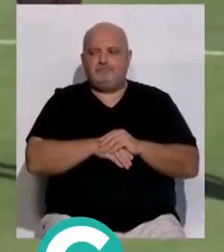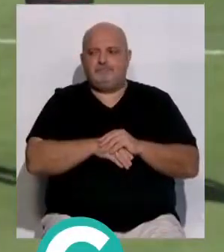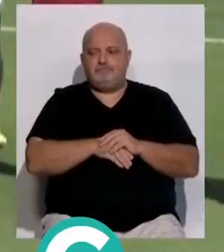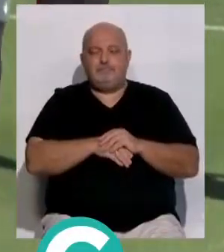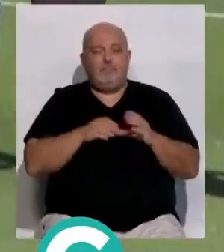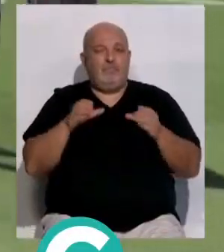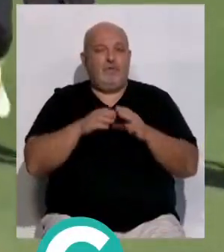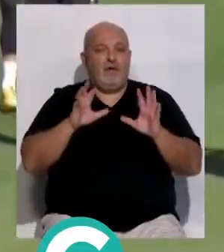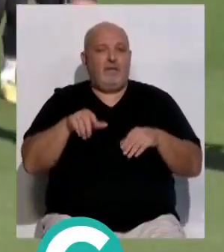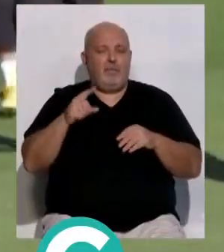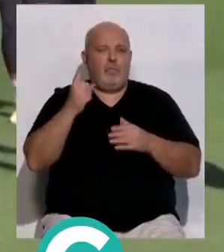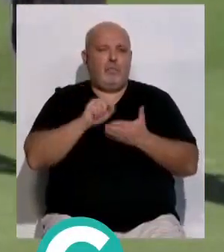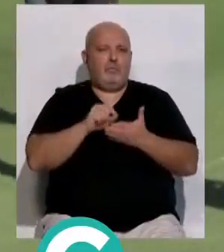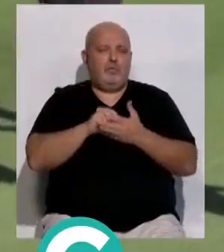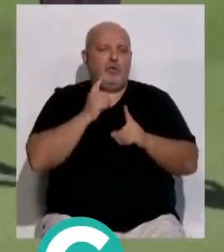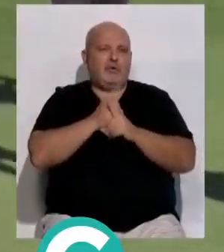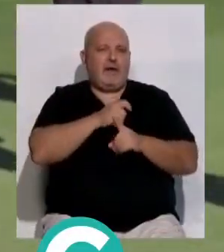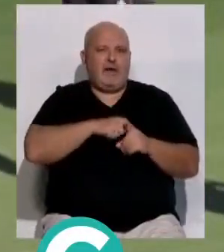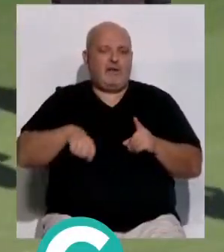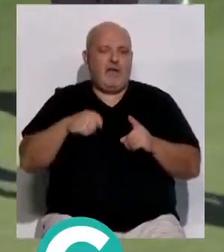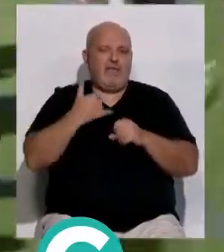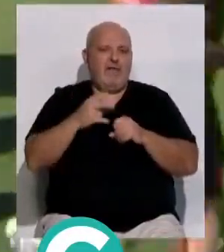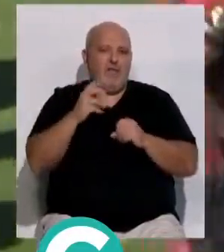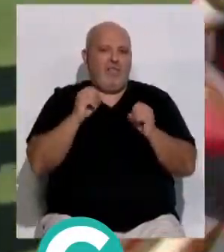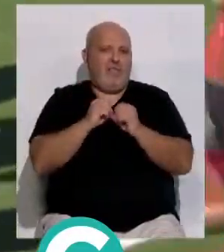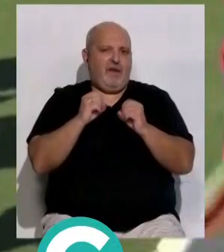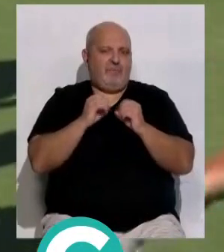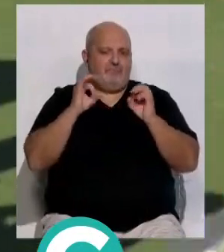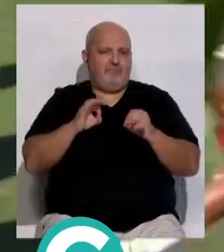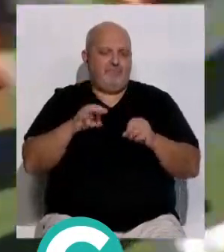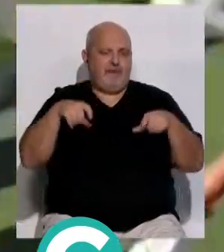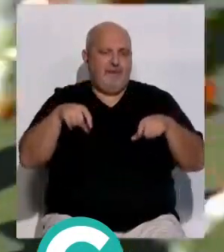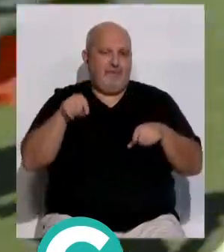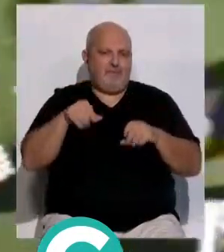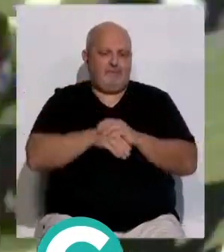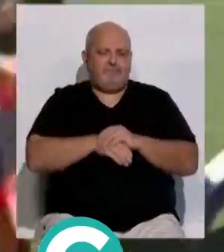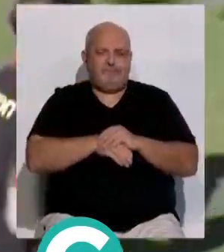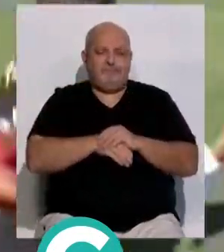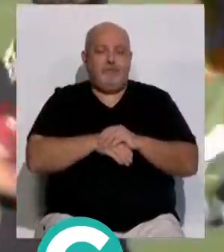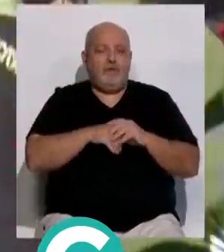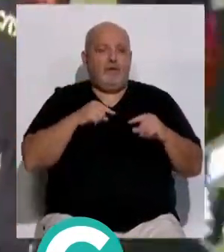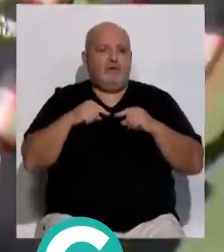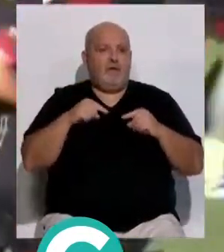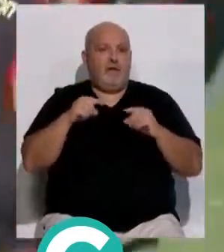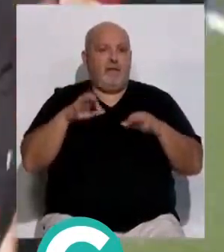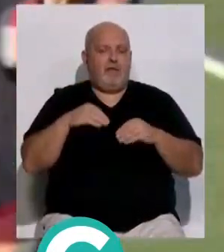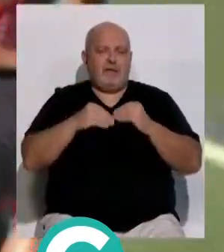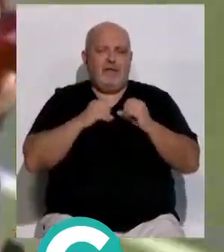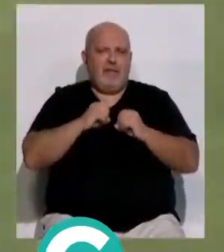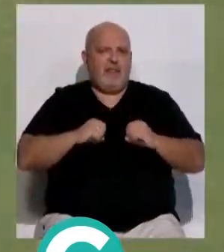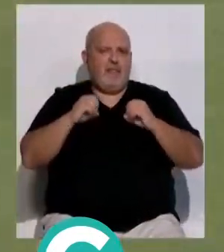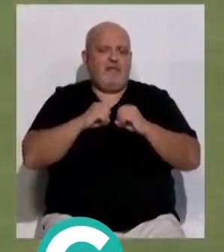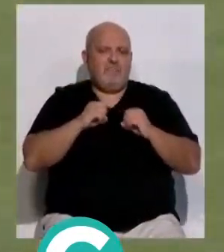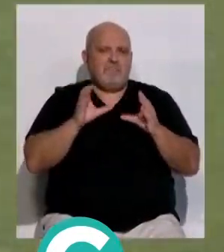El conjunto cadista sumó un punto ante el Rayo Vallecano tras igualar 0 a 0 en el nuevo Mirandilla Sergio González apenas realizó